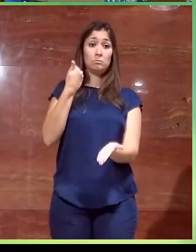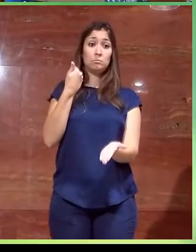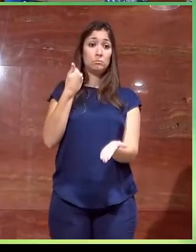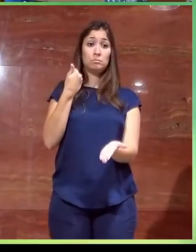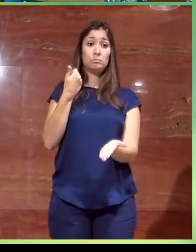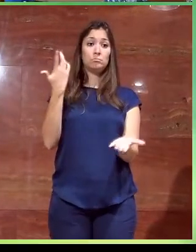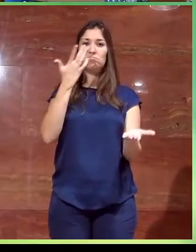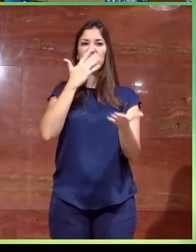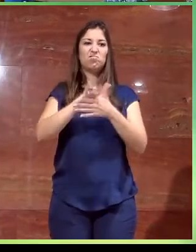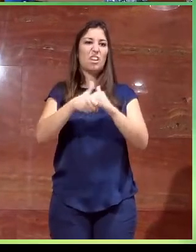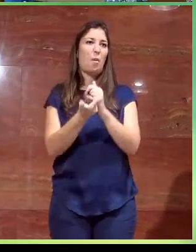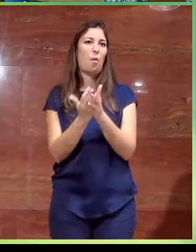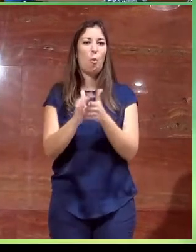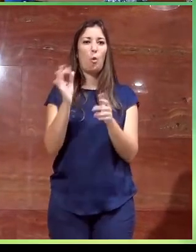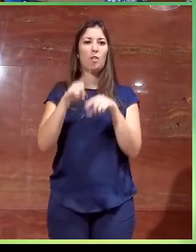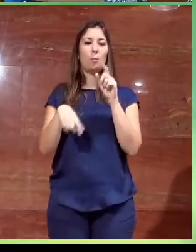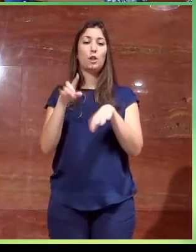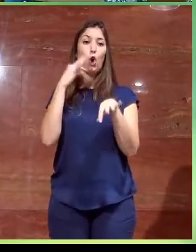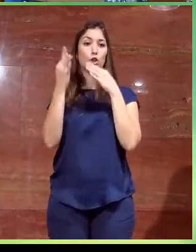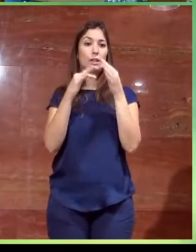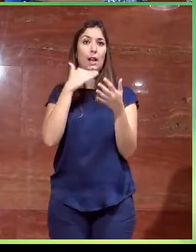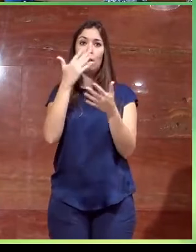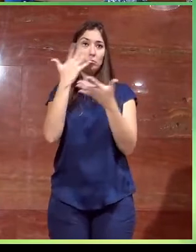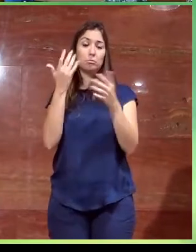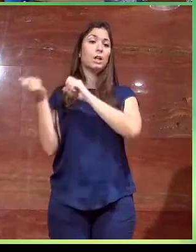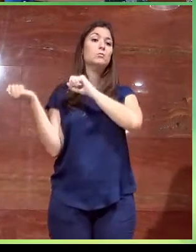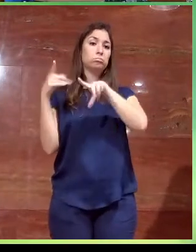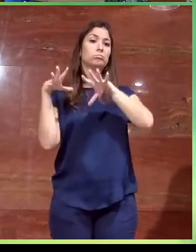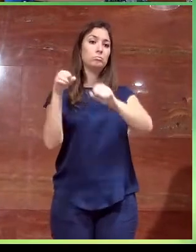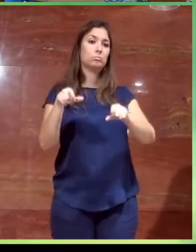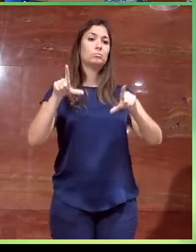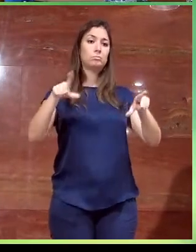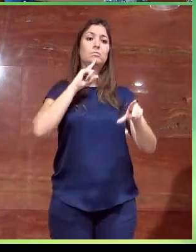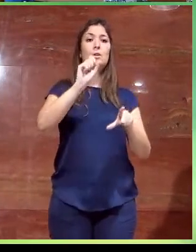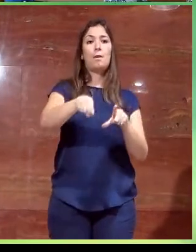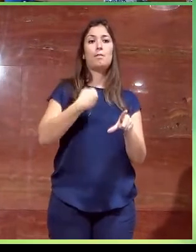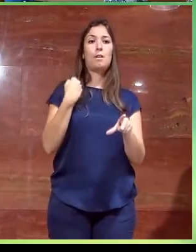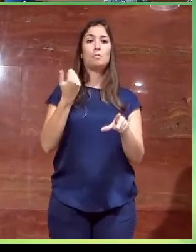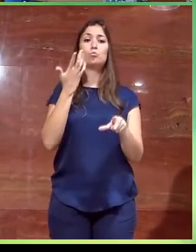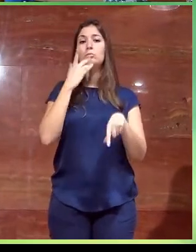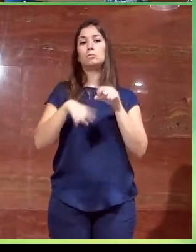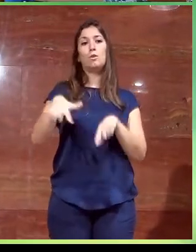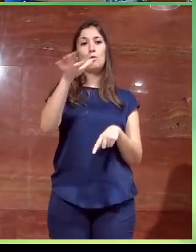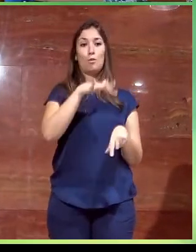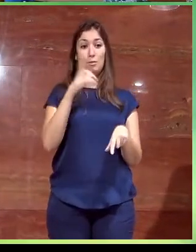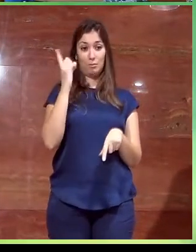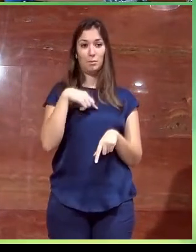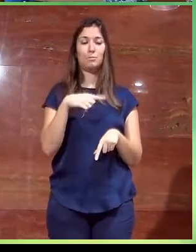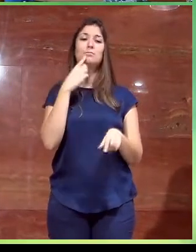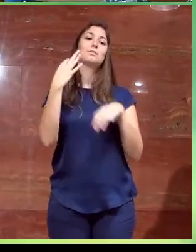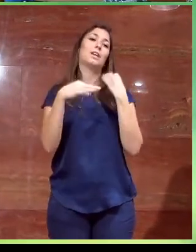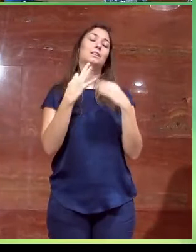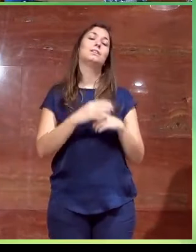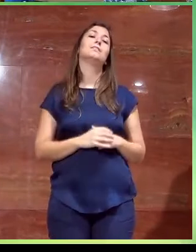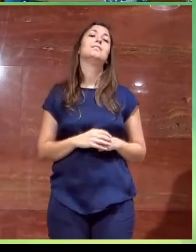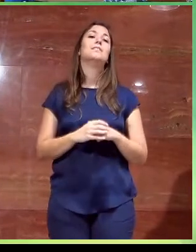hay una pila, un lavabo, yo creo que se utiliza cuando hay algún cóctel, algún ágape allí, en ese vestíbulo pues se utiliza un poco como la zona de ubicación del catering,